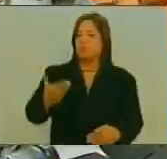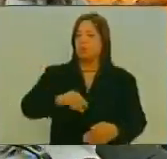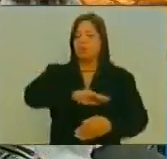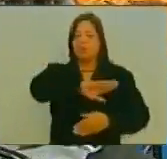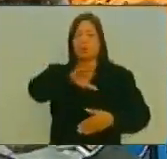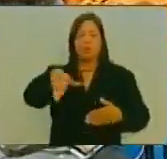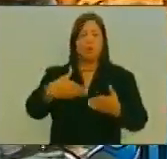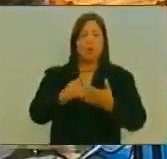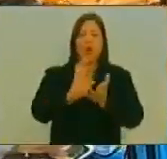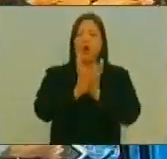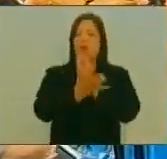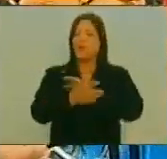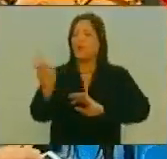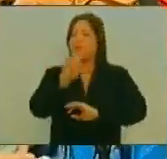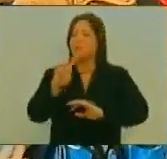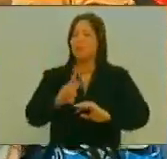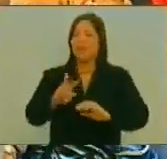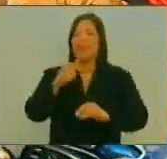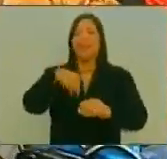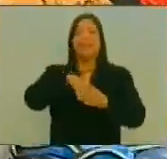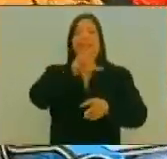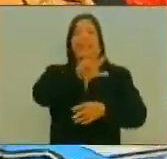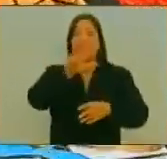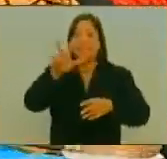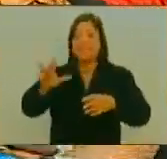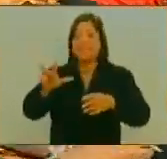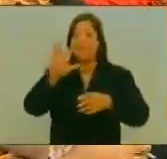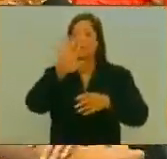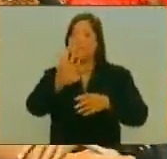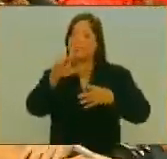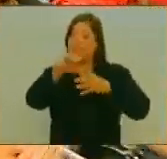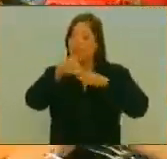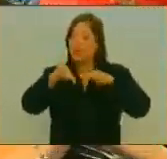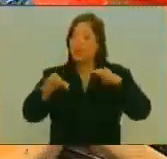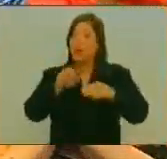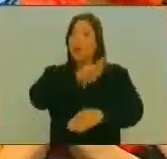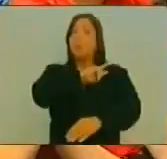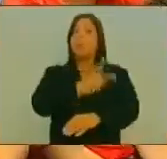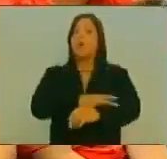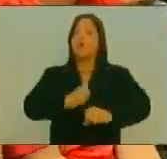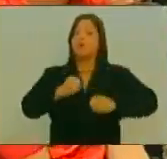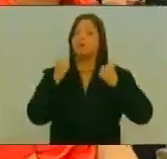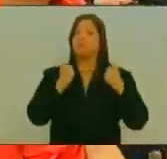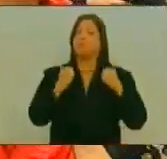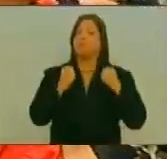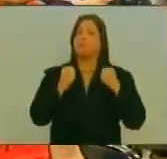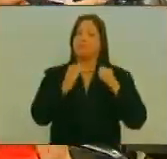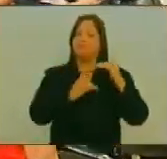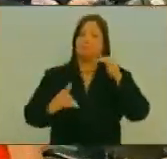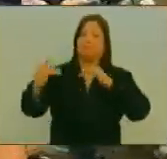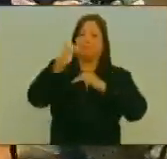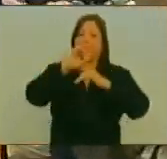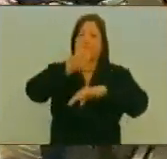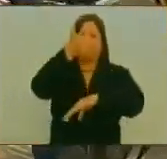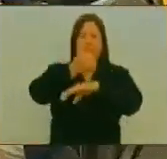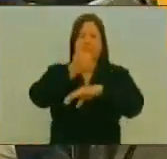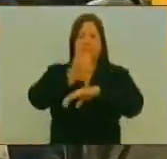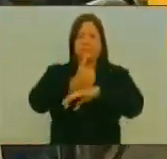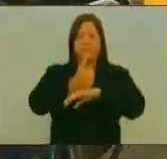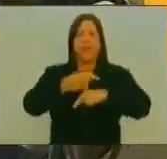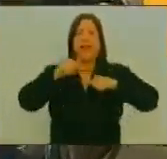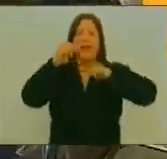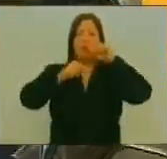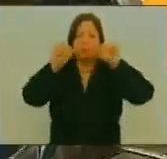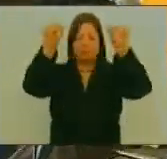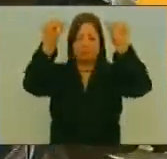toda la geografía de la República Bolivariana de Venezuela En este poder plenipotenciario Al cual ha venido a rendir